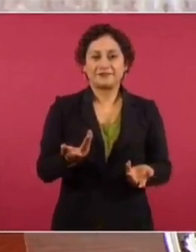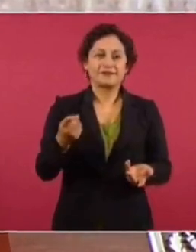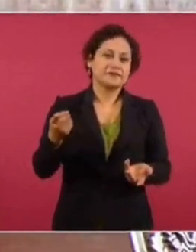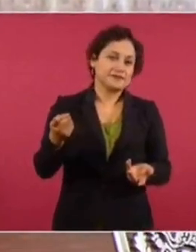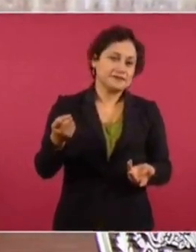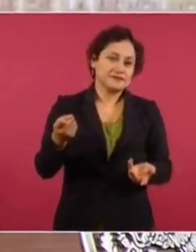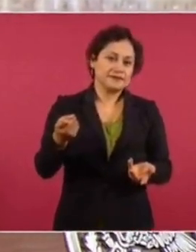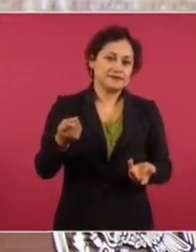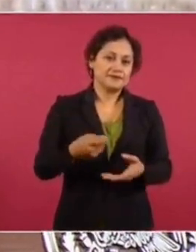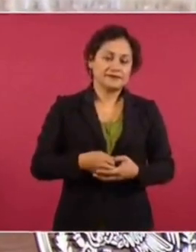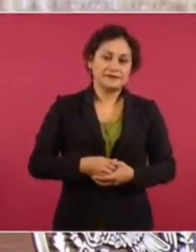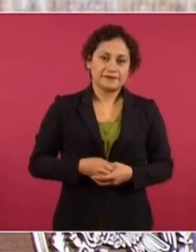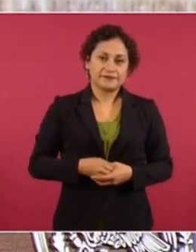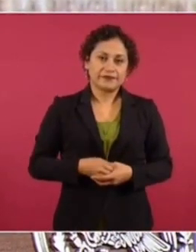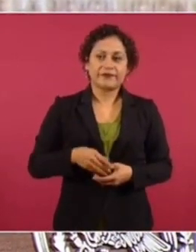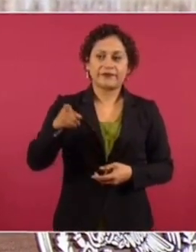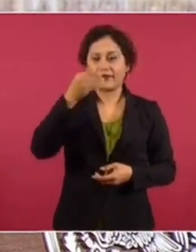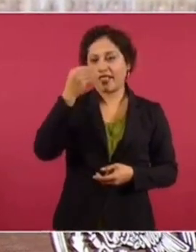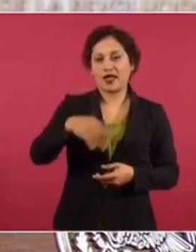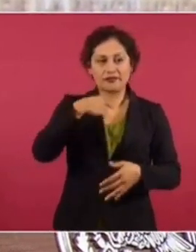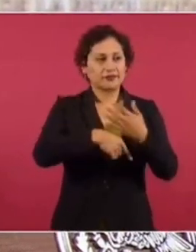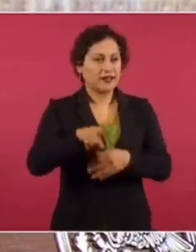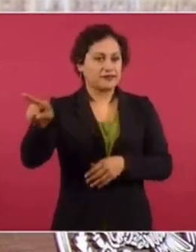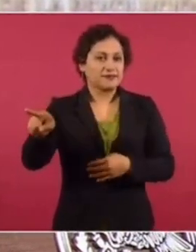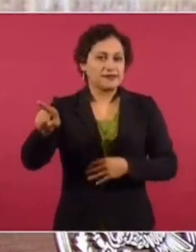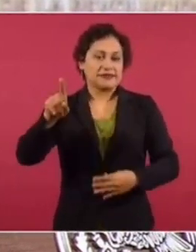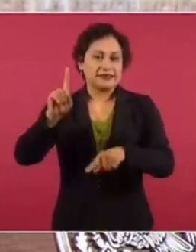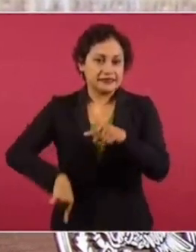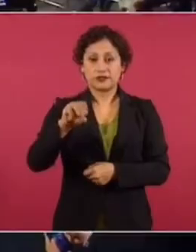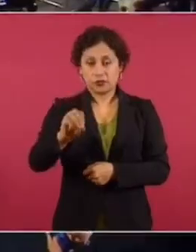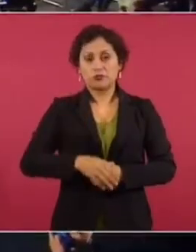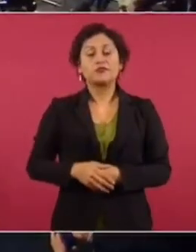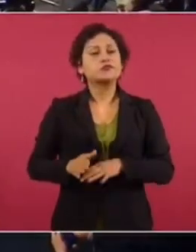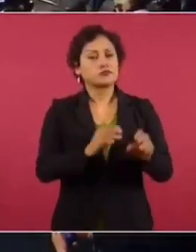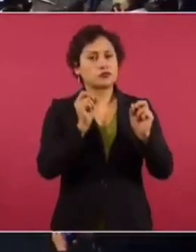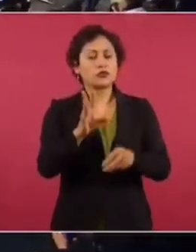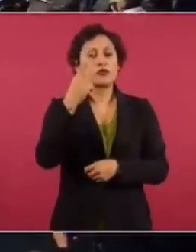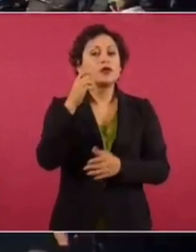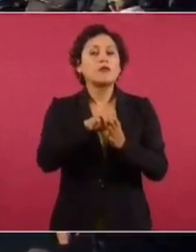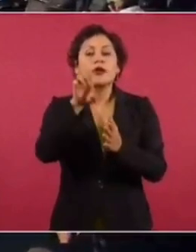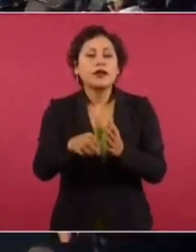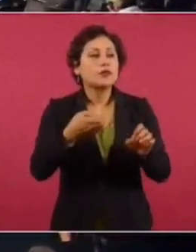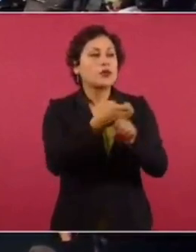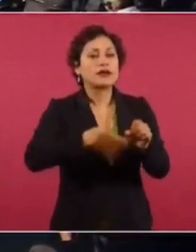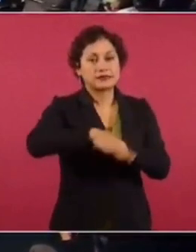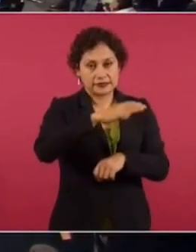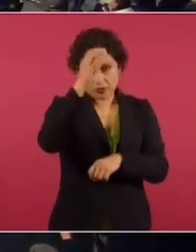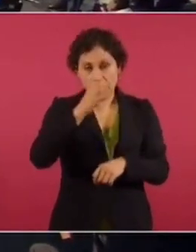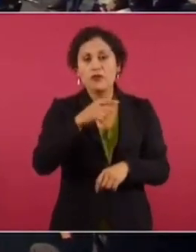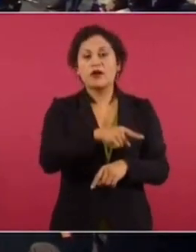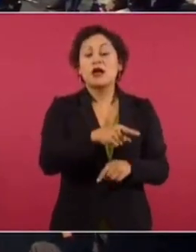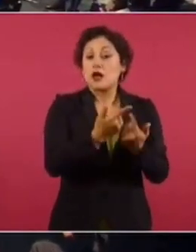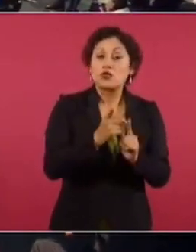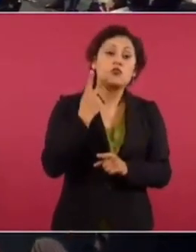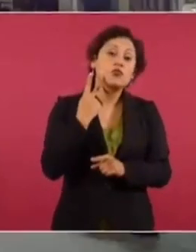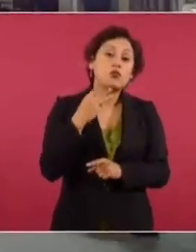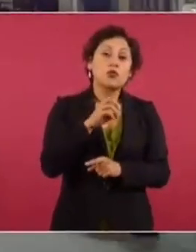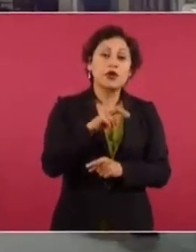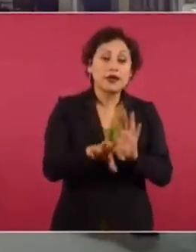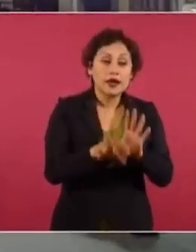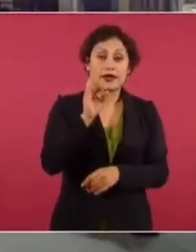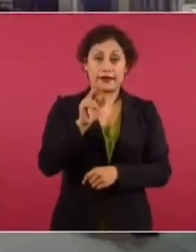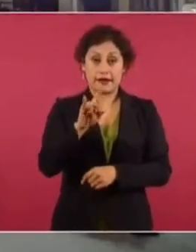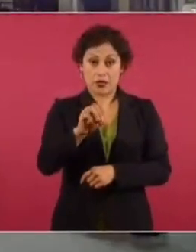que no participe el que les pueda ganar. En el caso de que los coahuilenses y después Morena determinen que sea Ricardo Mejía,